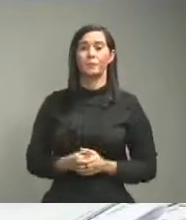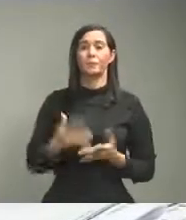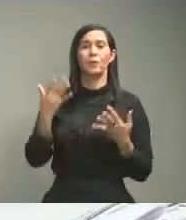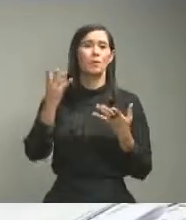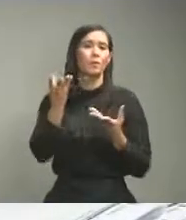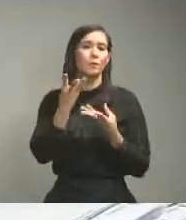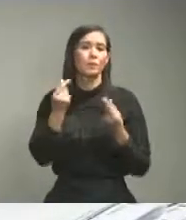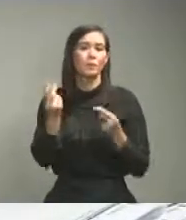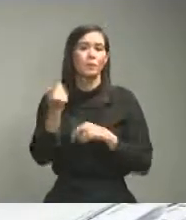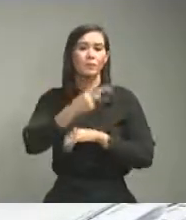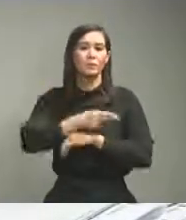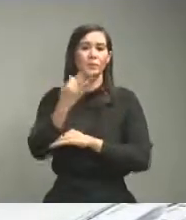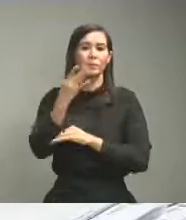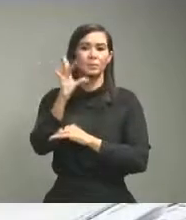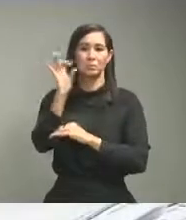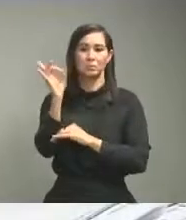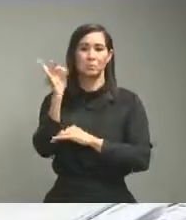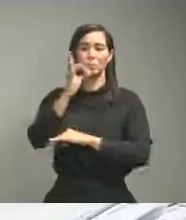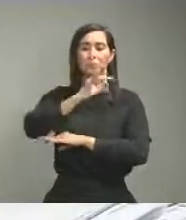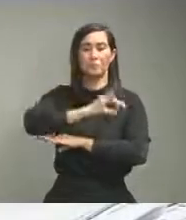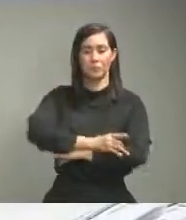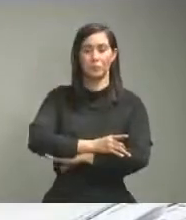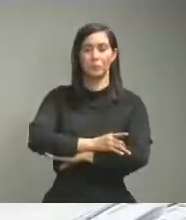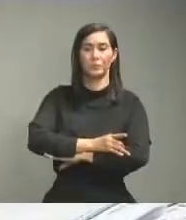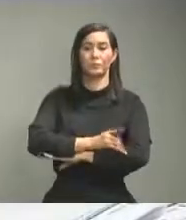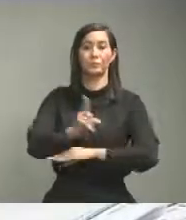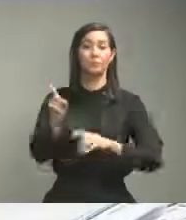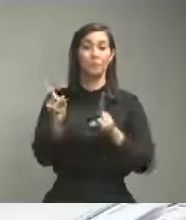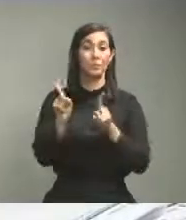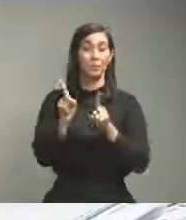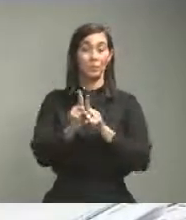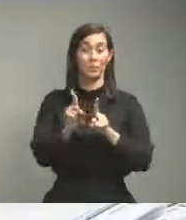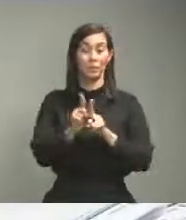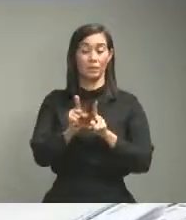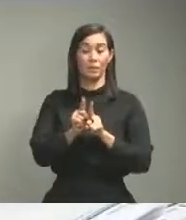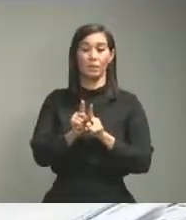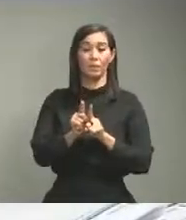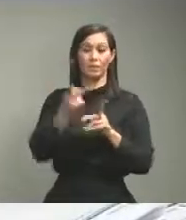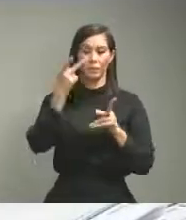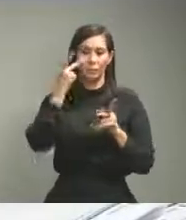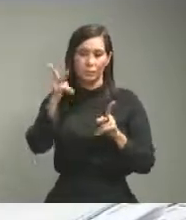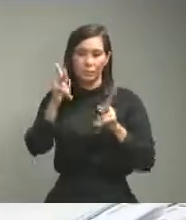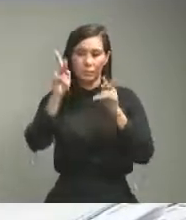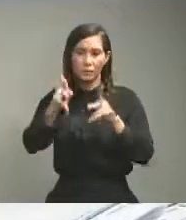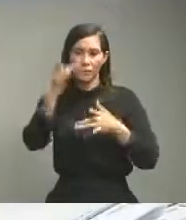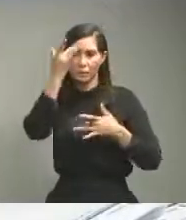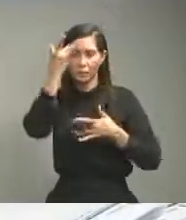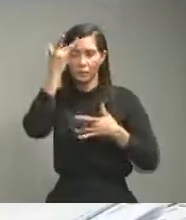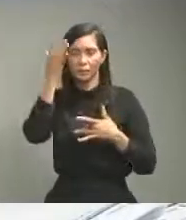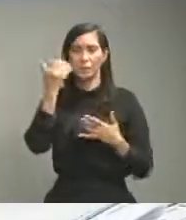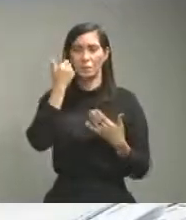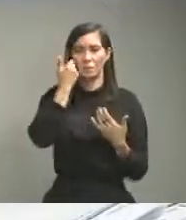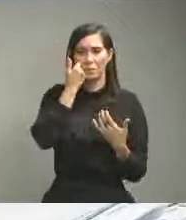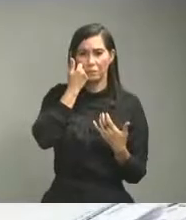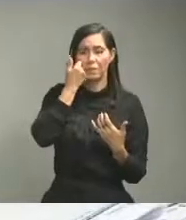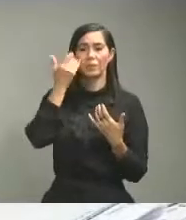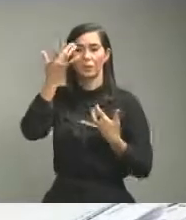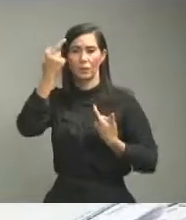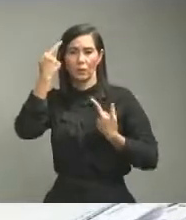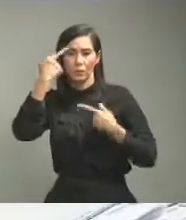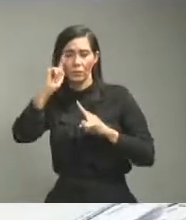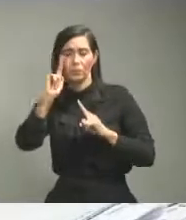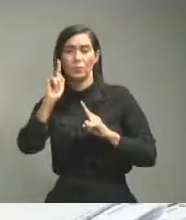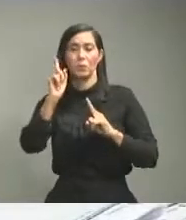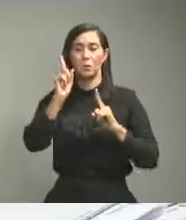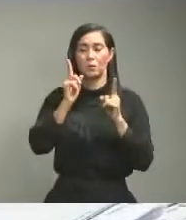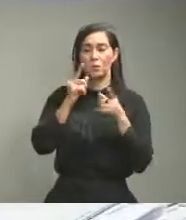y además si reúne sintomatología justificatoria clínicamente para